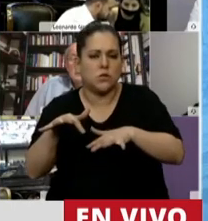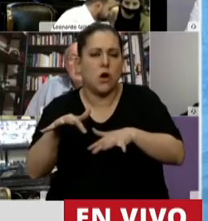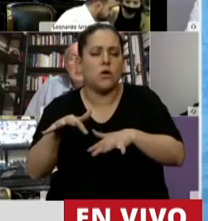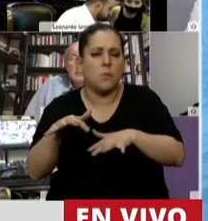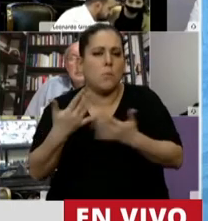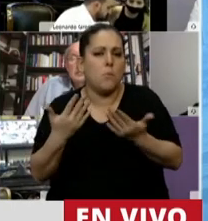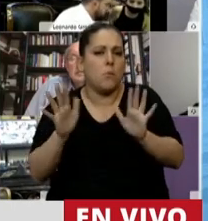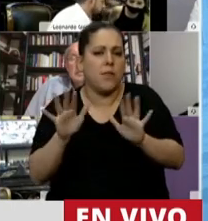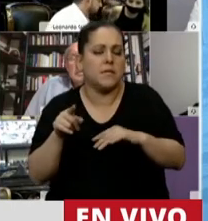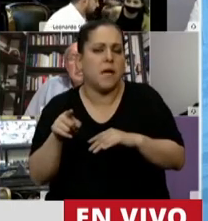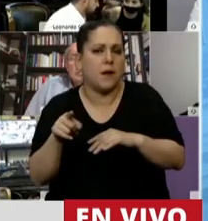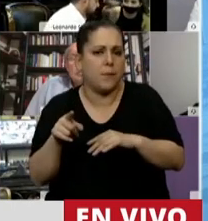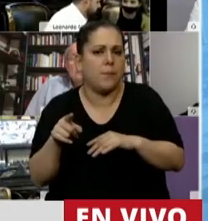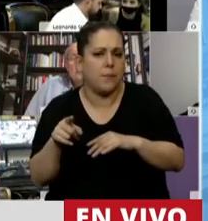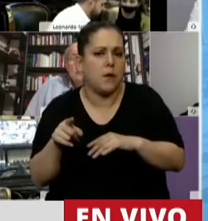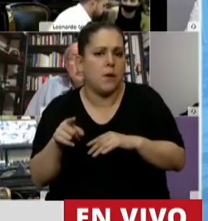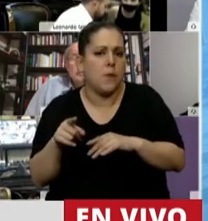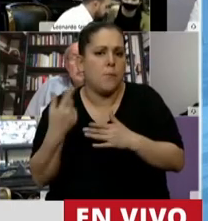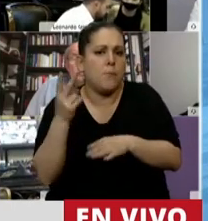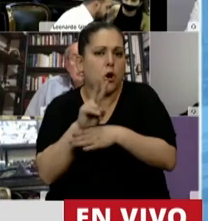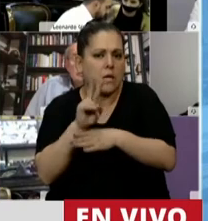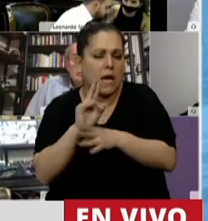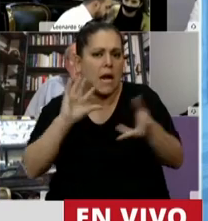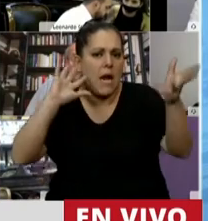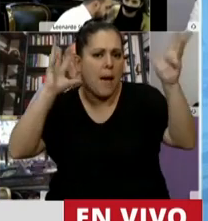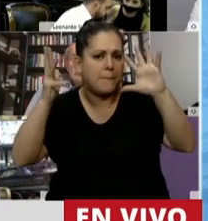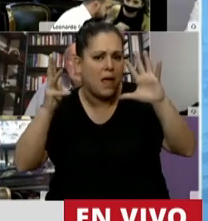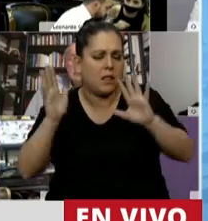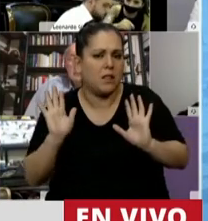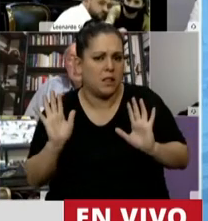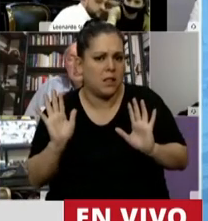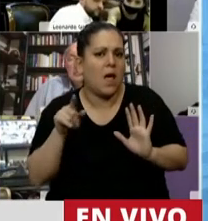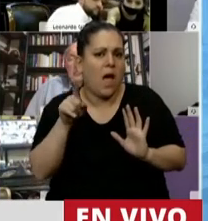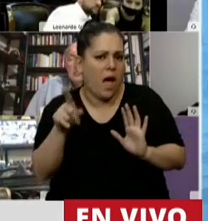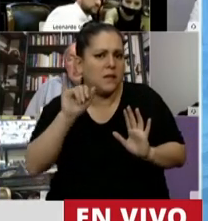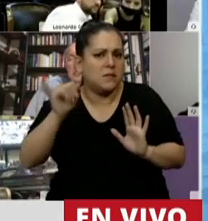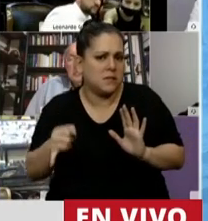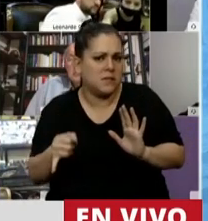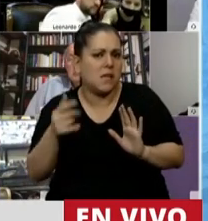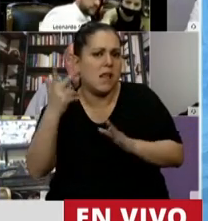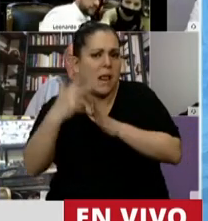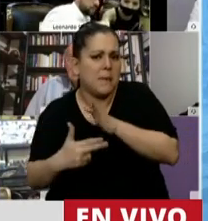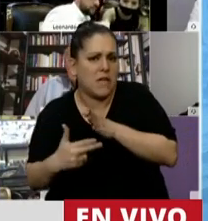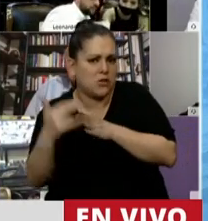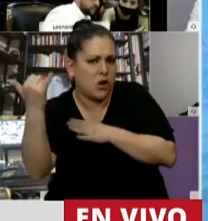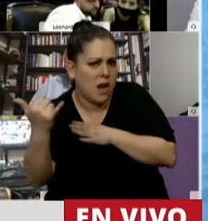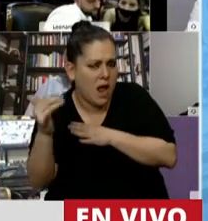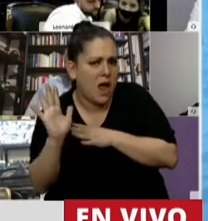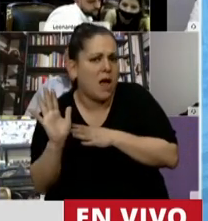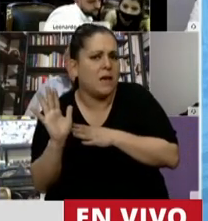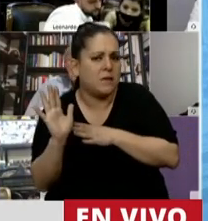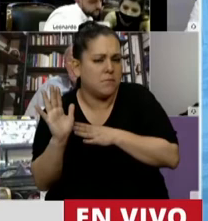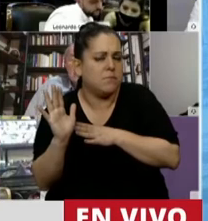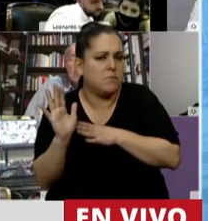ser en este caso la necesidad de proteger el ambiente, que entonces estaría justificando algunas limitaciones más